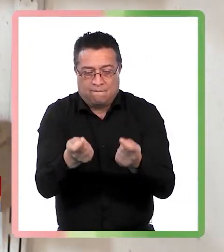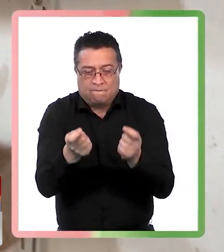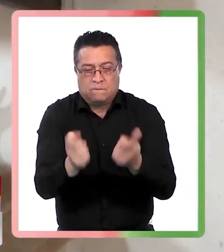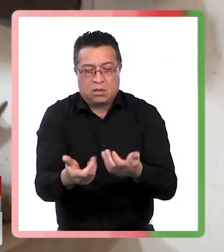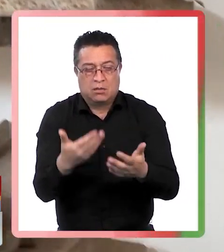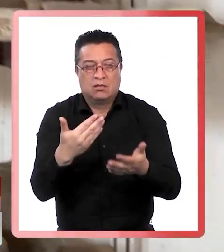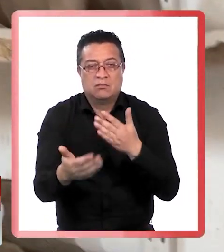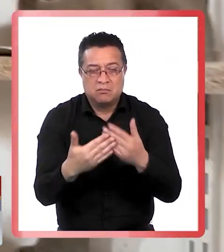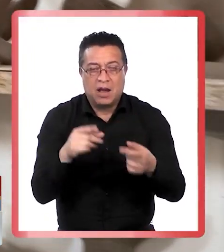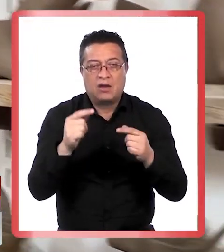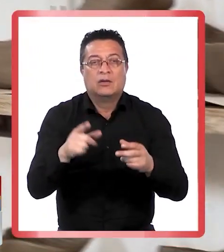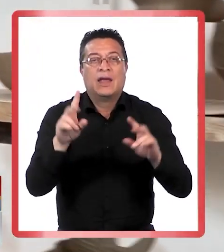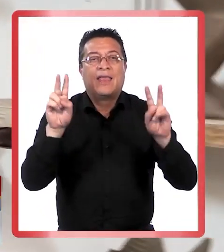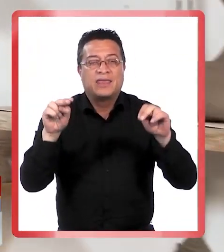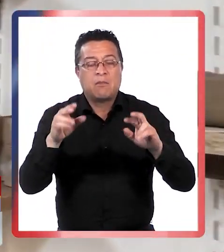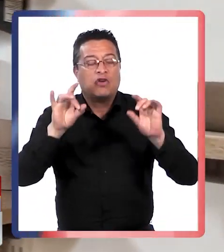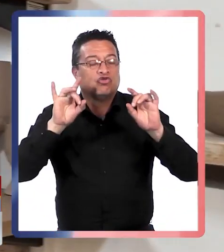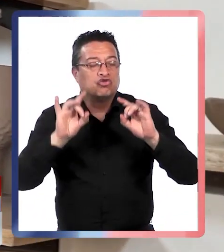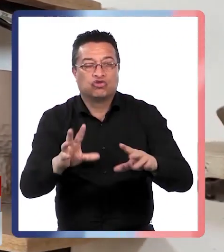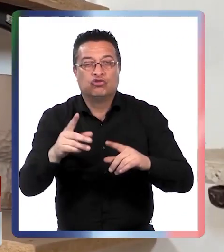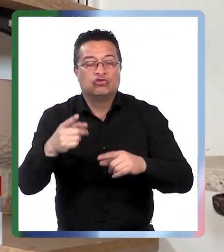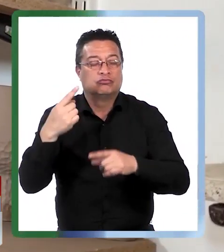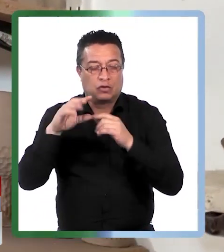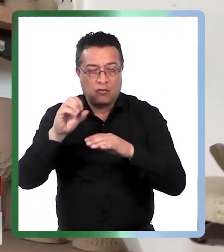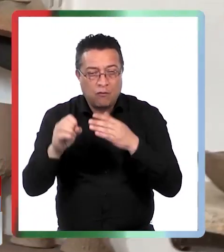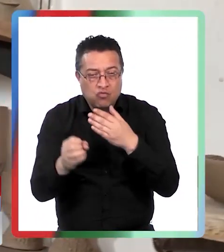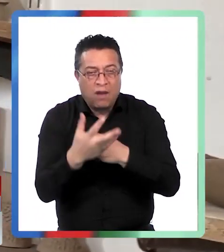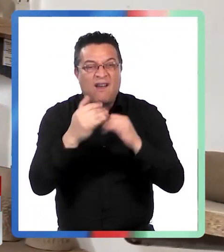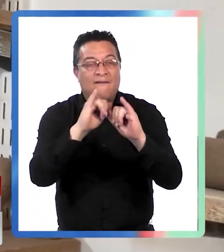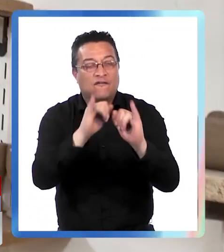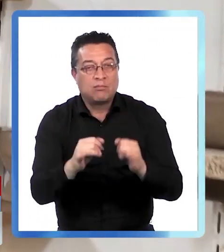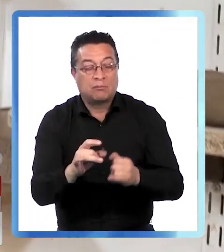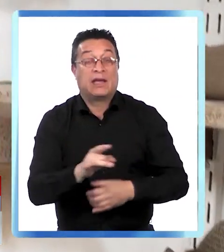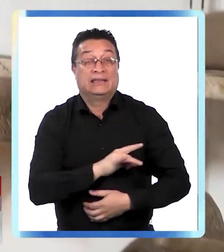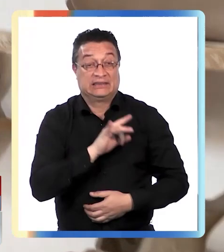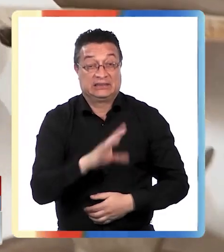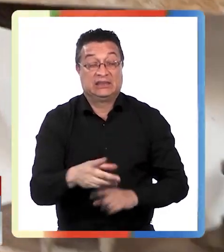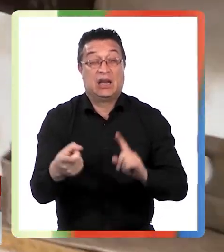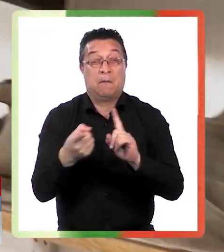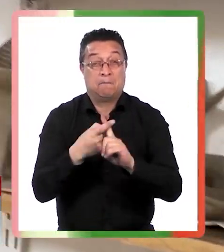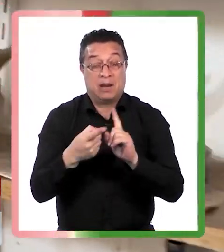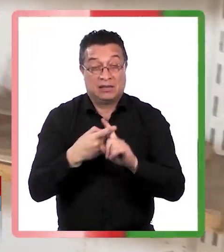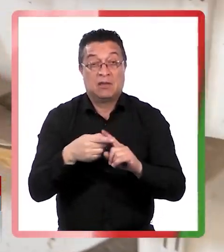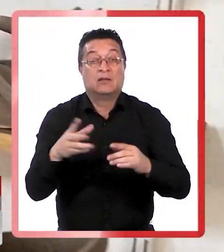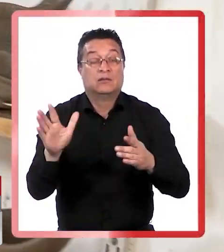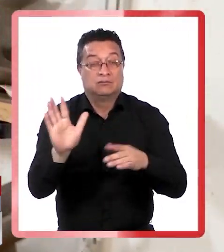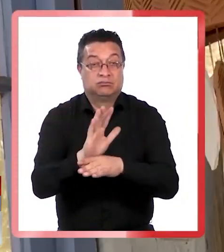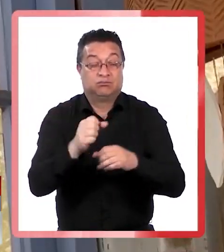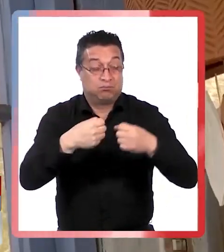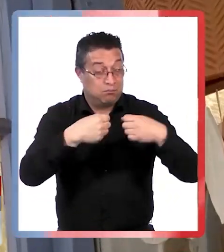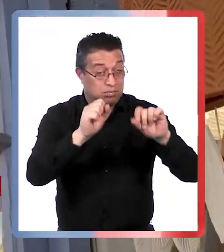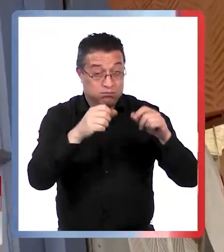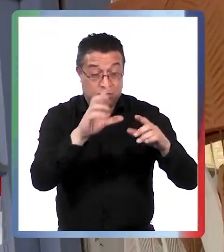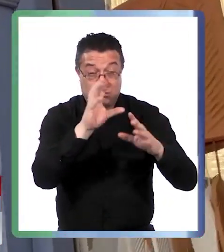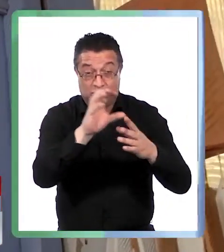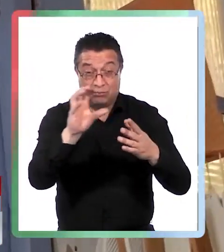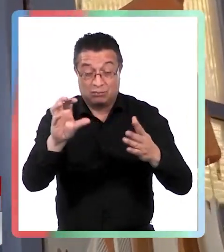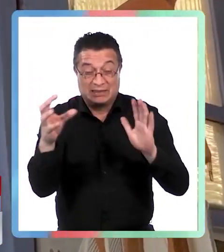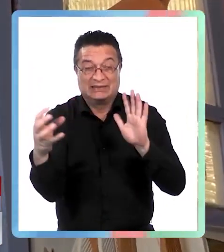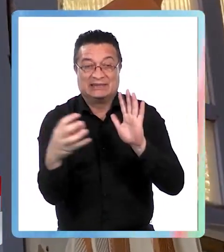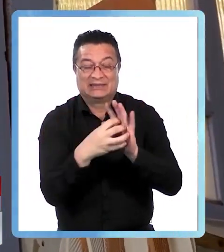el uso de destrezas, diseño y temas tradicionales de modo innovador De Chile participaron las obras